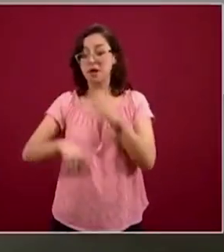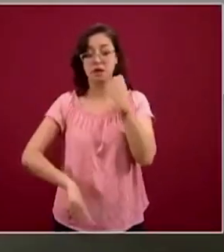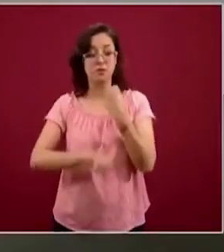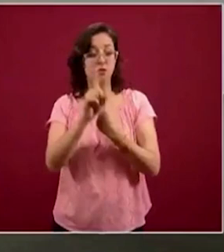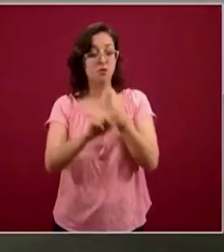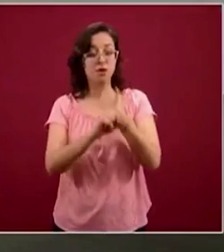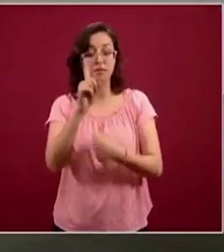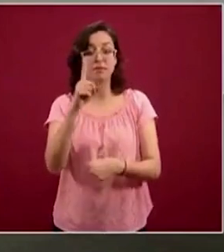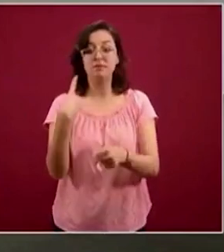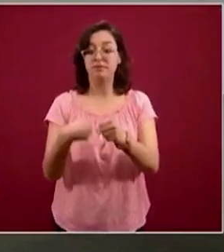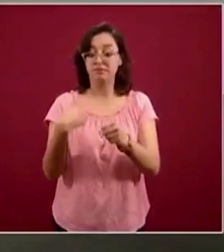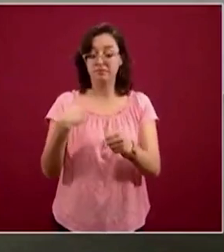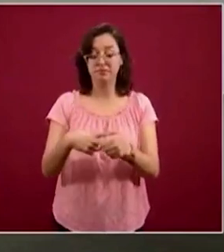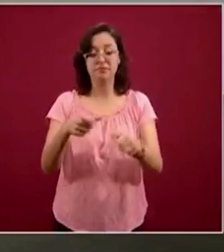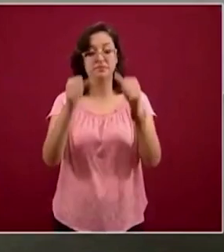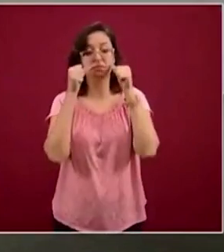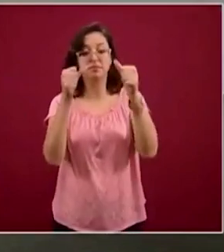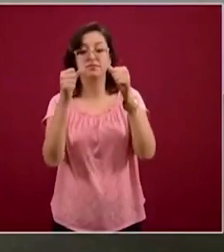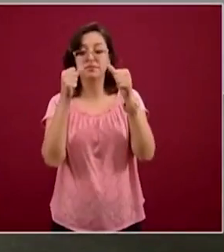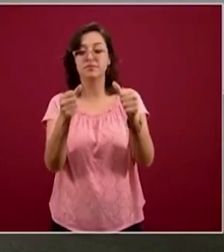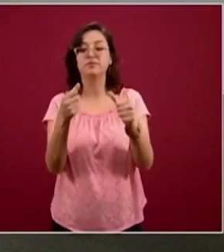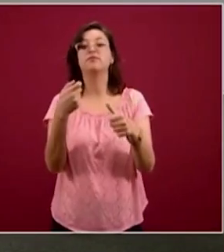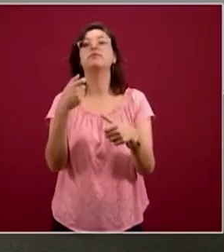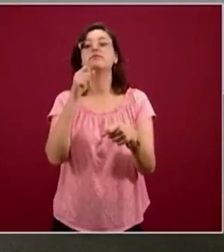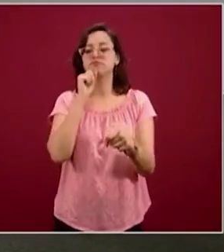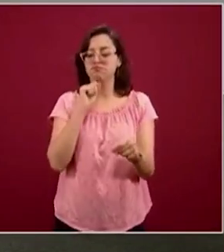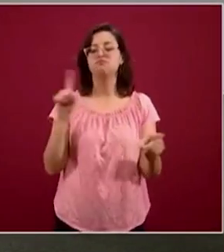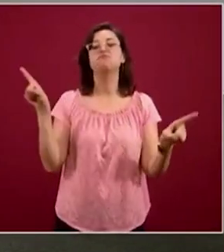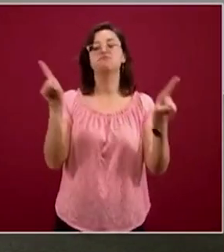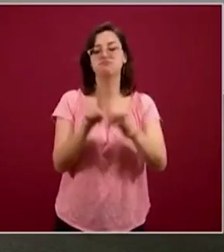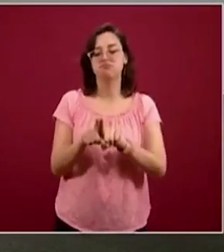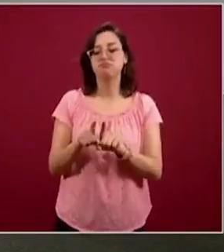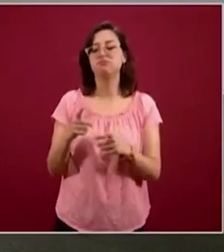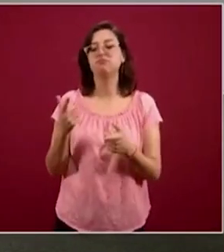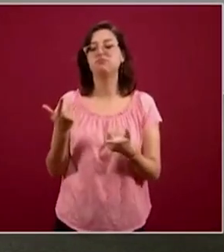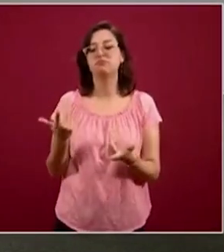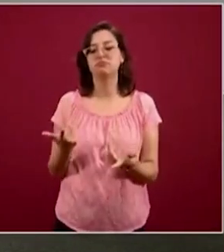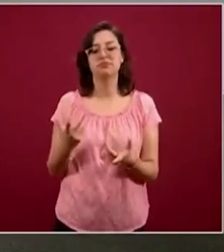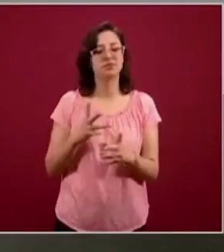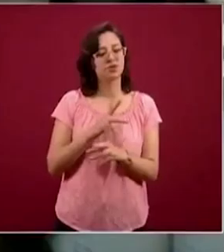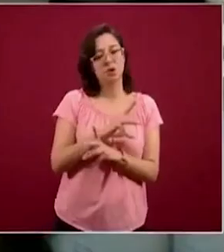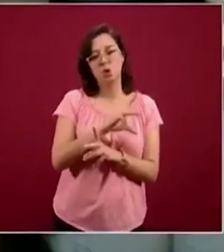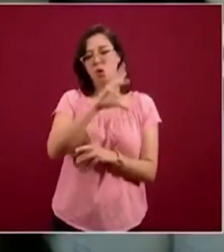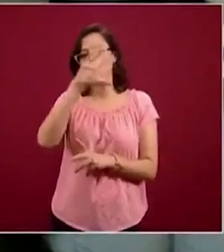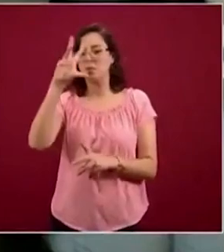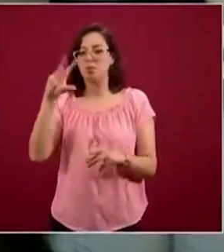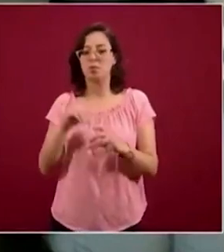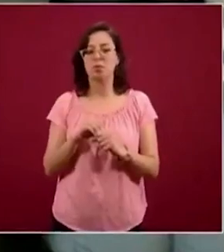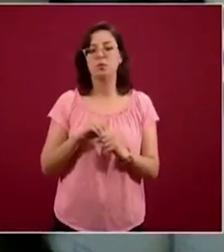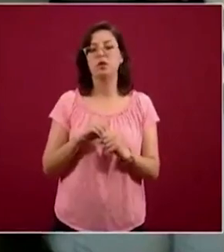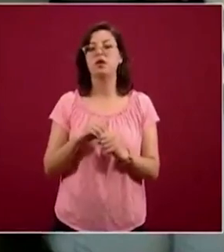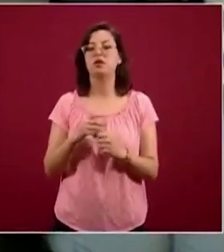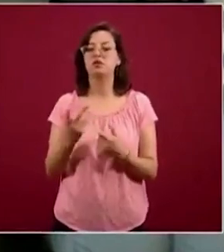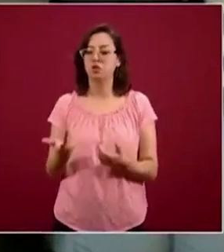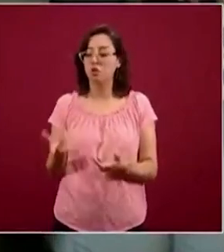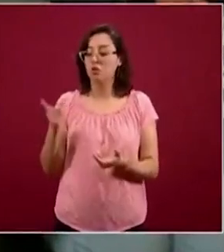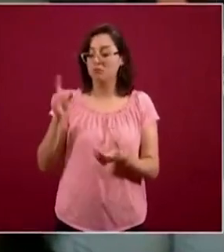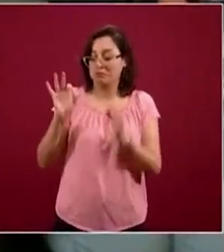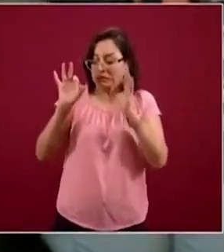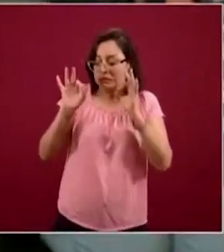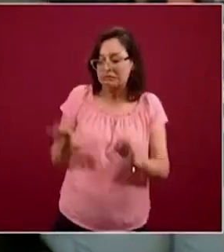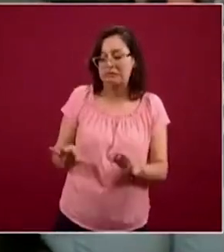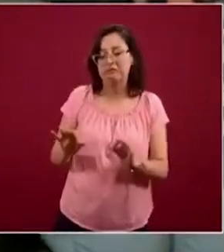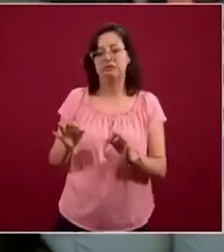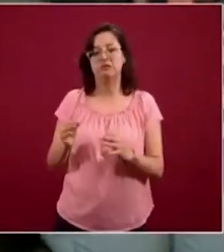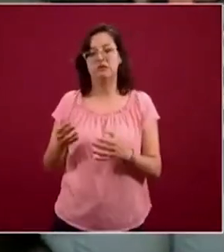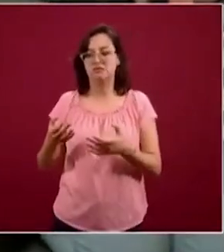esta crisis, sino que también nos va a ayudar a revisar todo lo que tiene que ver con la seguridad biomédica, el cuidado